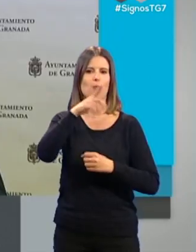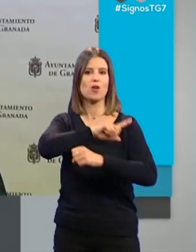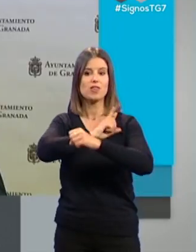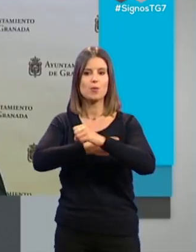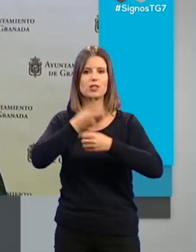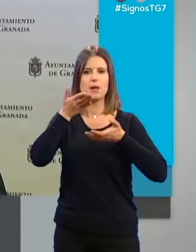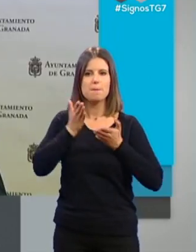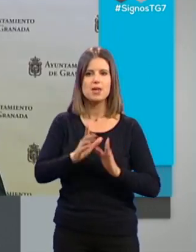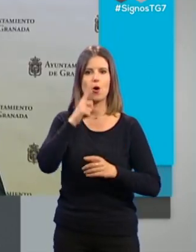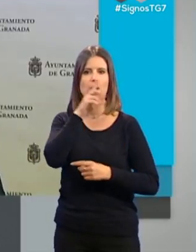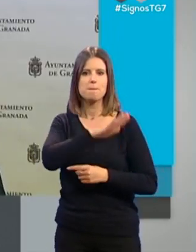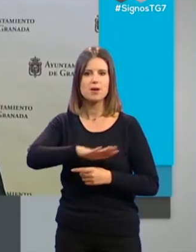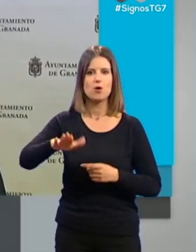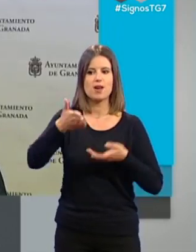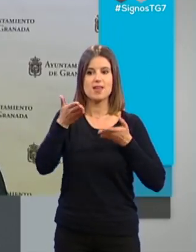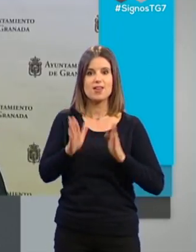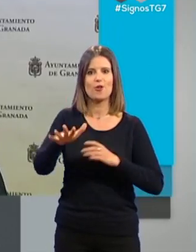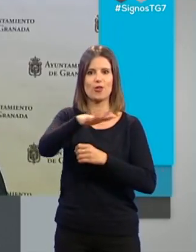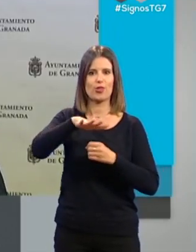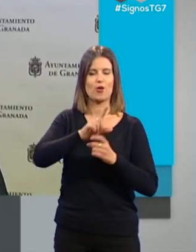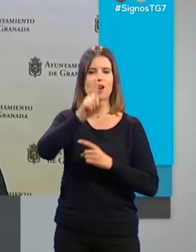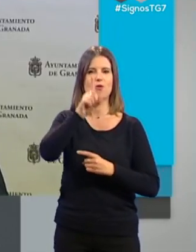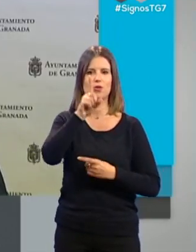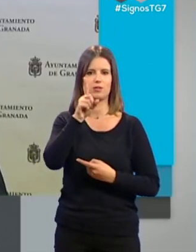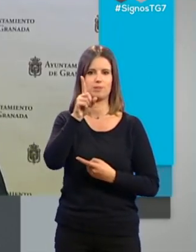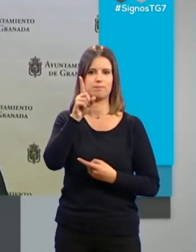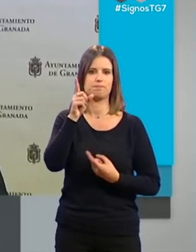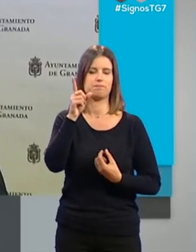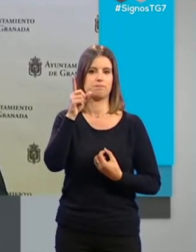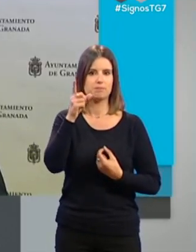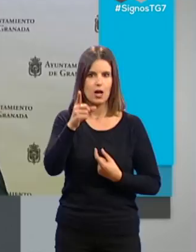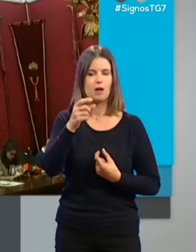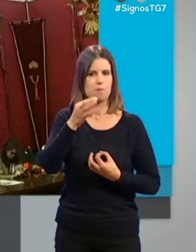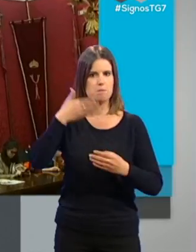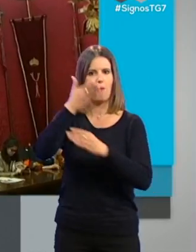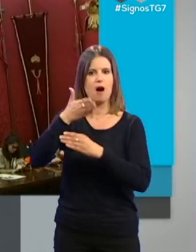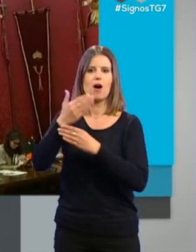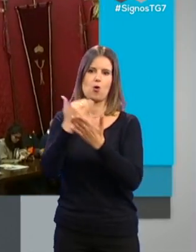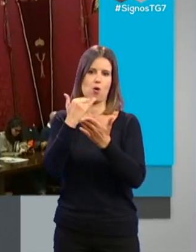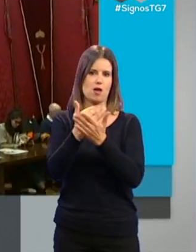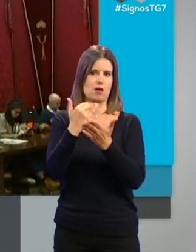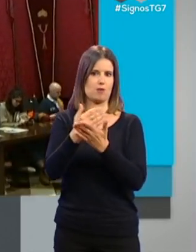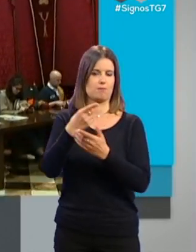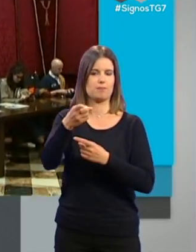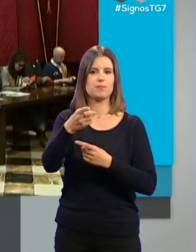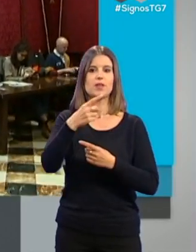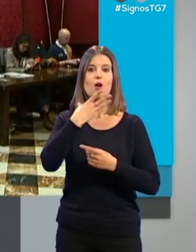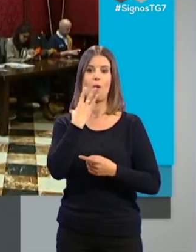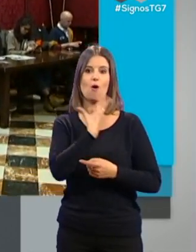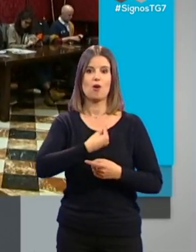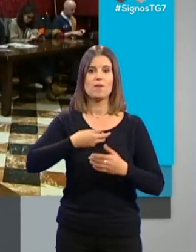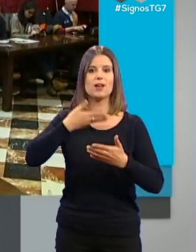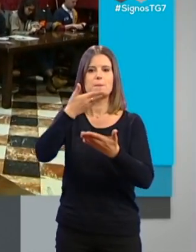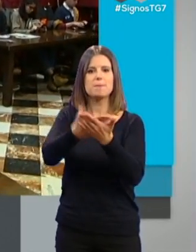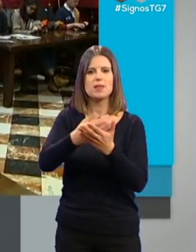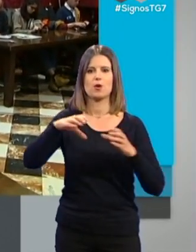nuestros hijos, que nuestros menores, que nuestros hijos de la zona norte, pues no dejen de ir al colegio. Olivares ha solicitado que los grupos